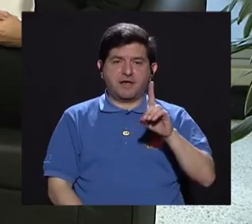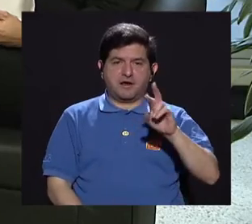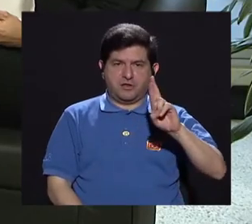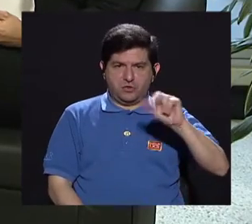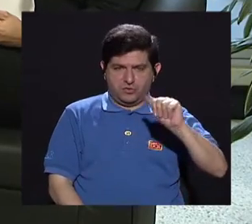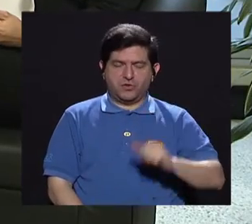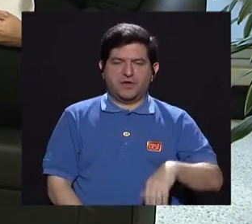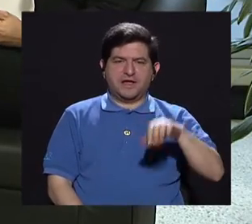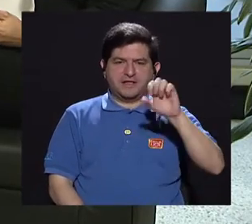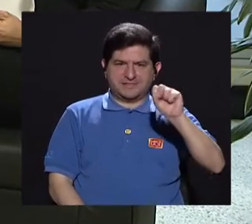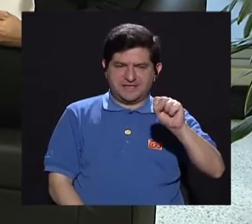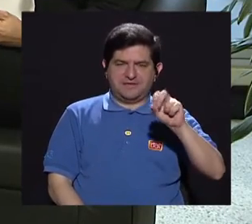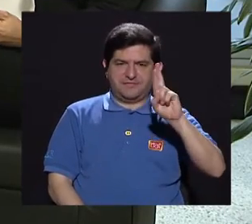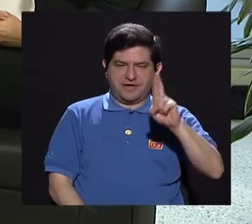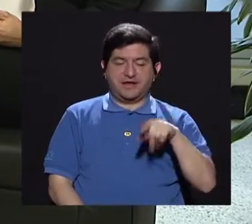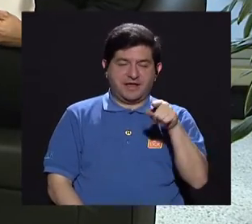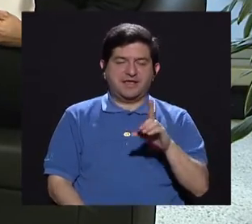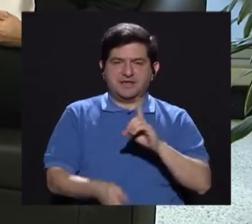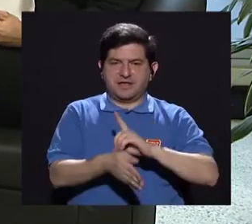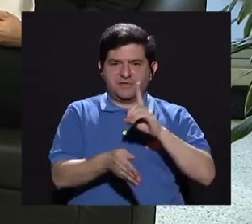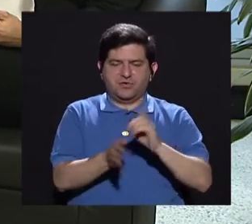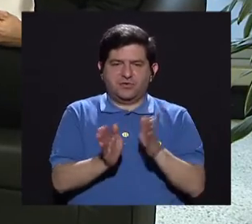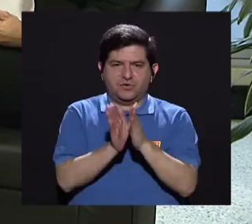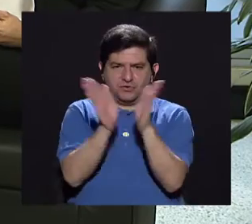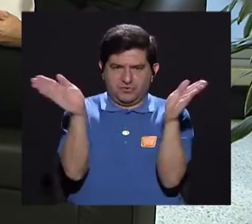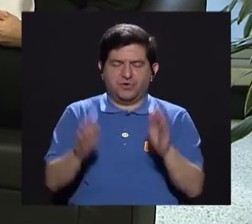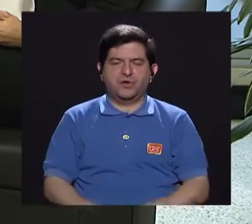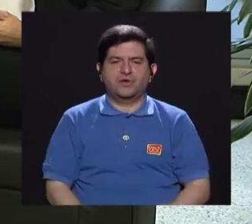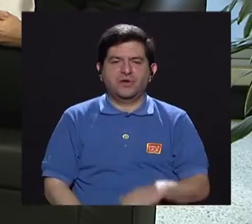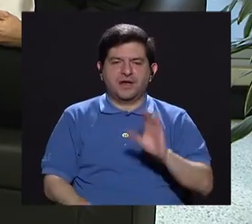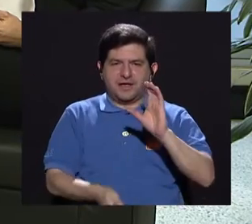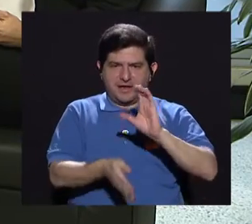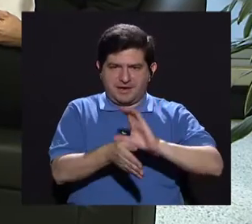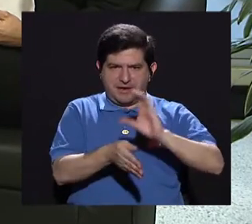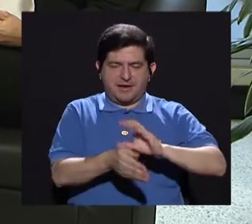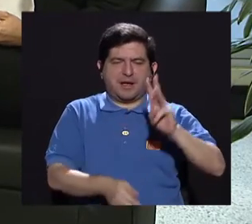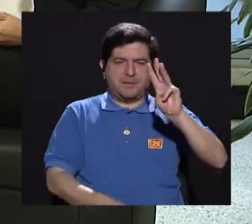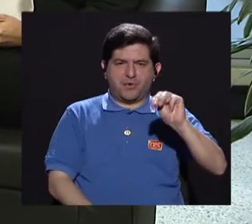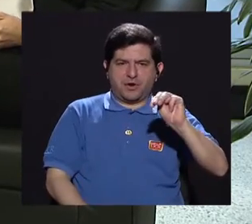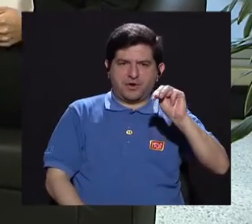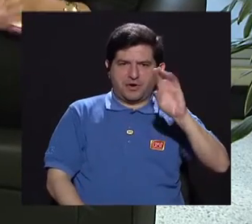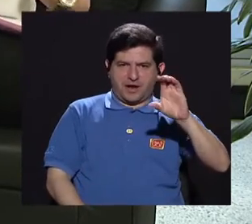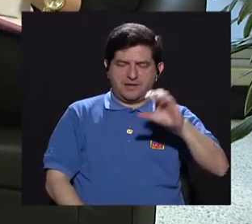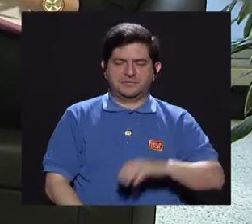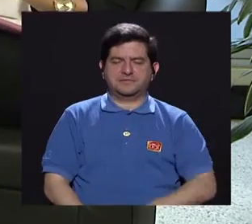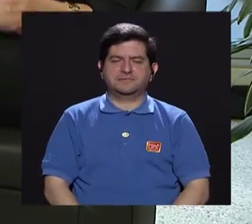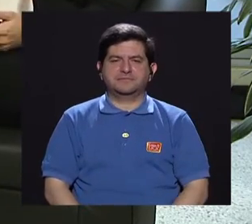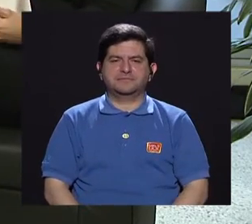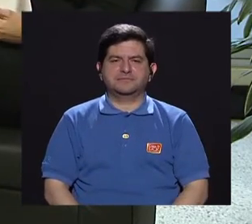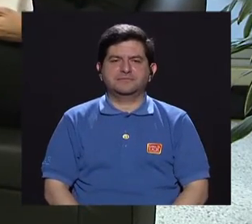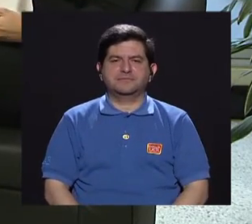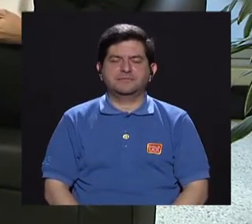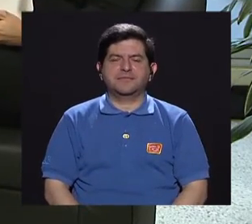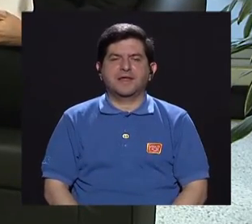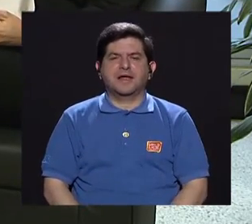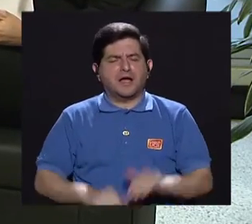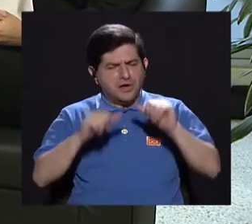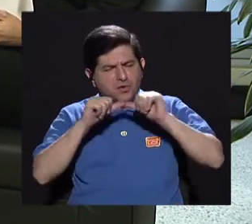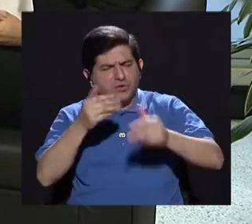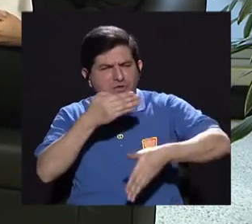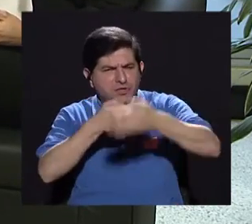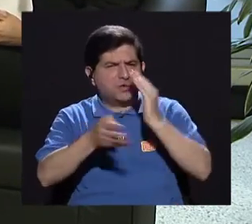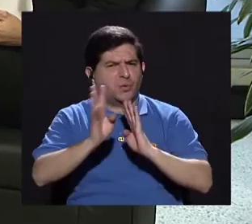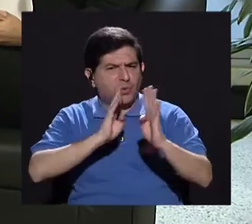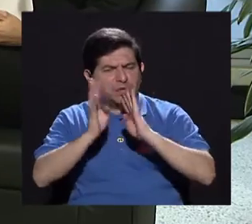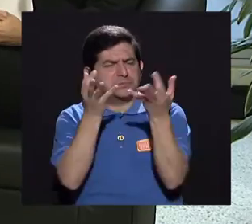Stephanie Rodríguez, ella es médico general de la clínica Moreno Cañas. Bueno, retomando un poco lo que